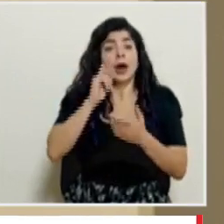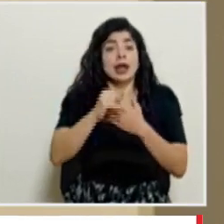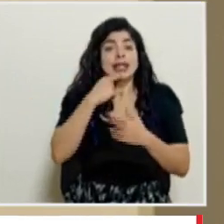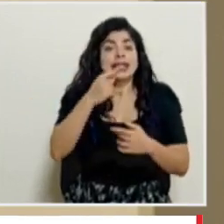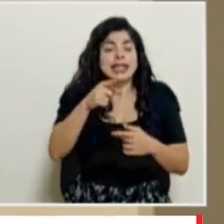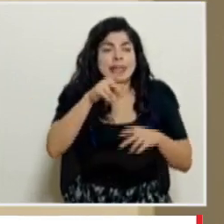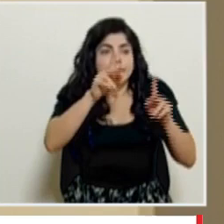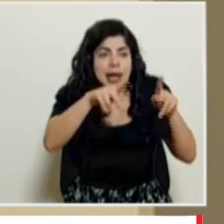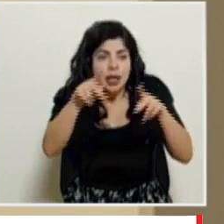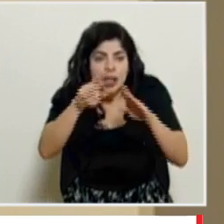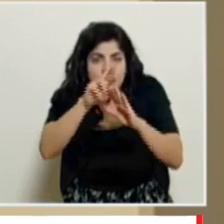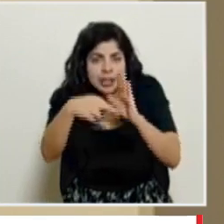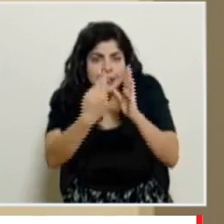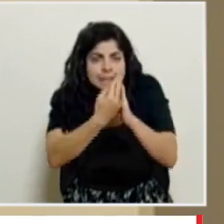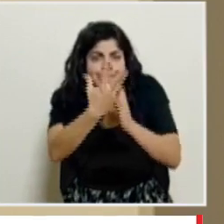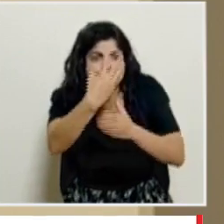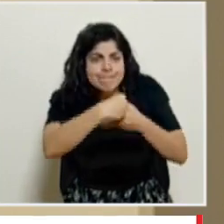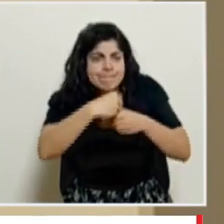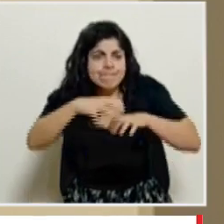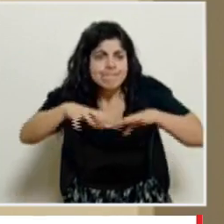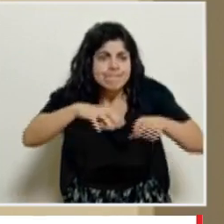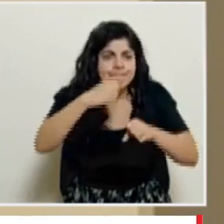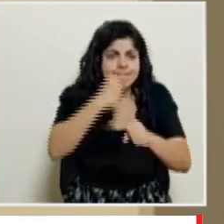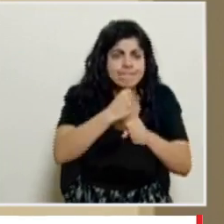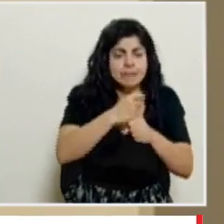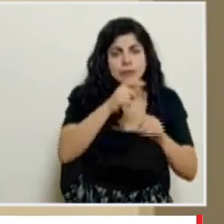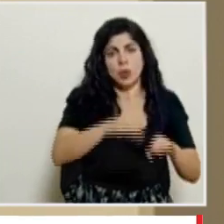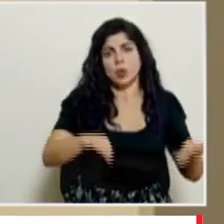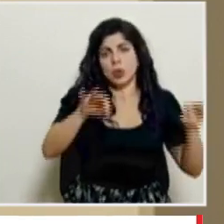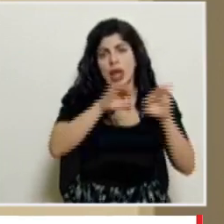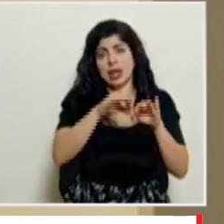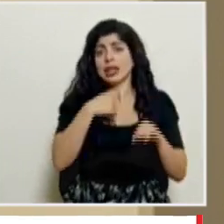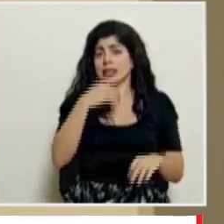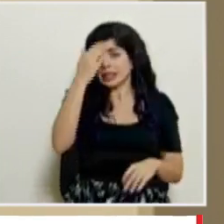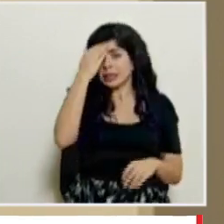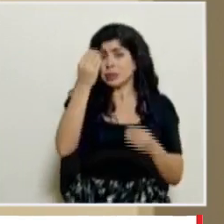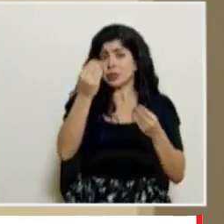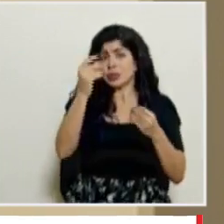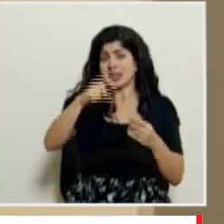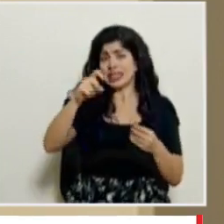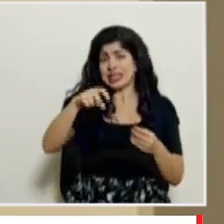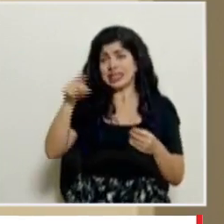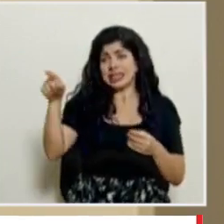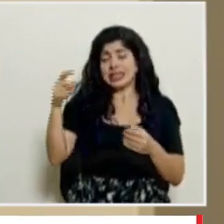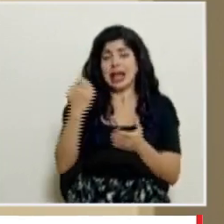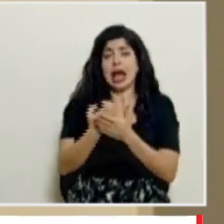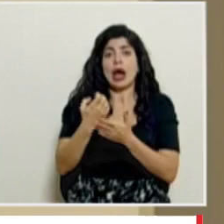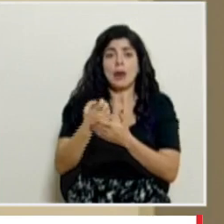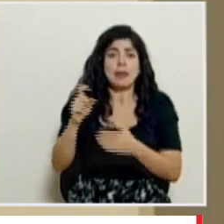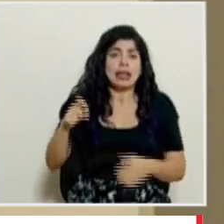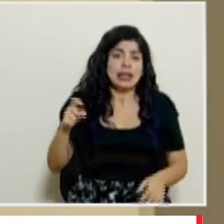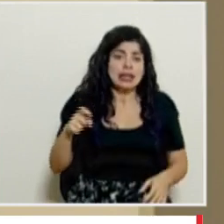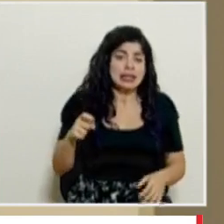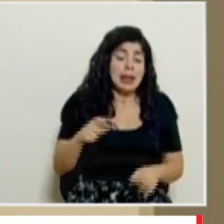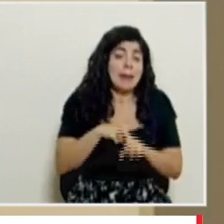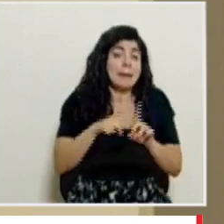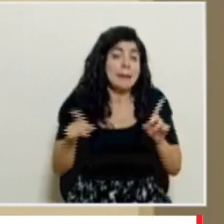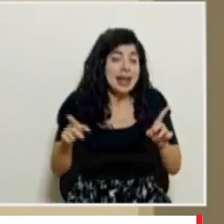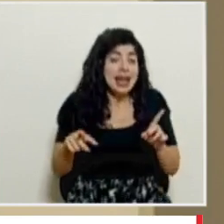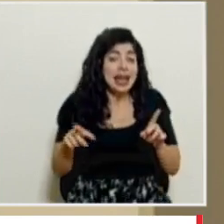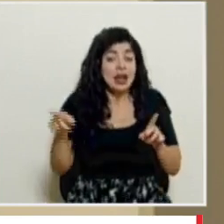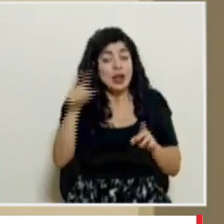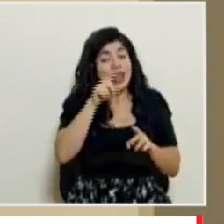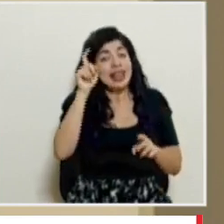del rol activo de la gente yo sé que hay mucha necesidad de activar económicamente pero tenemos que